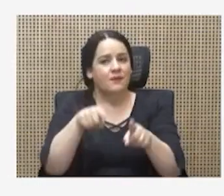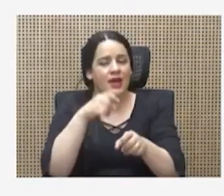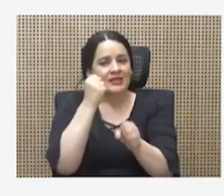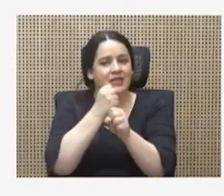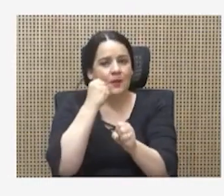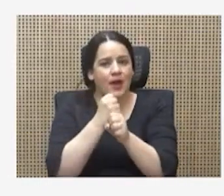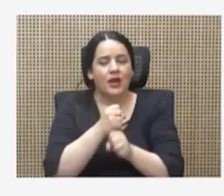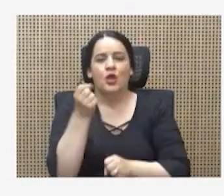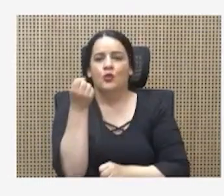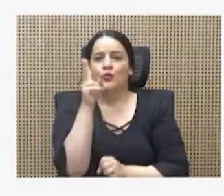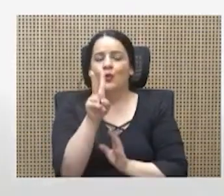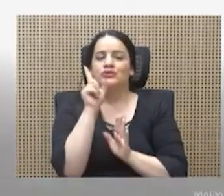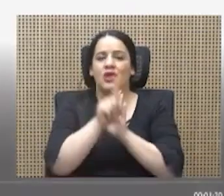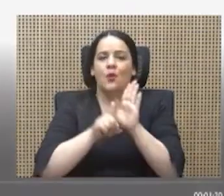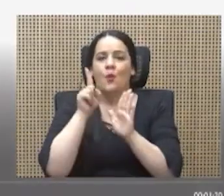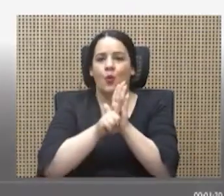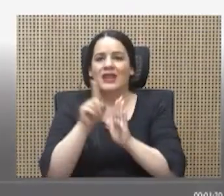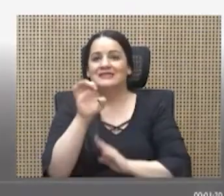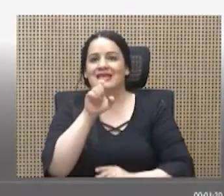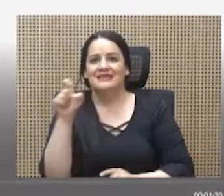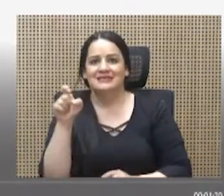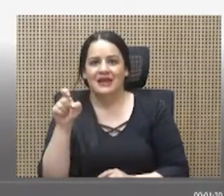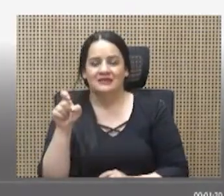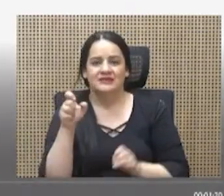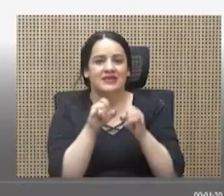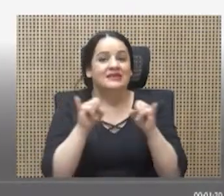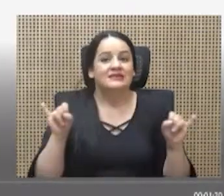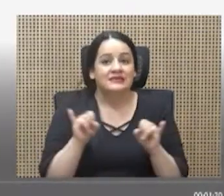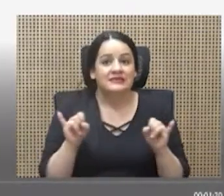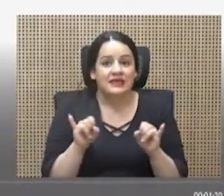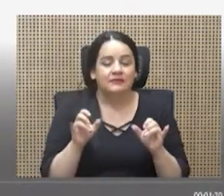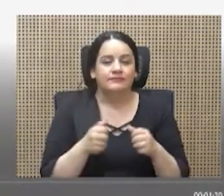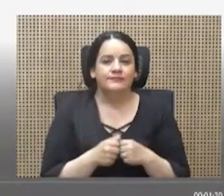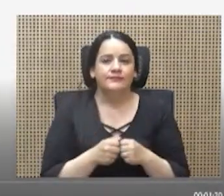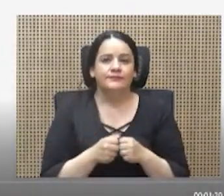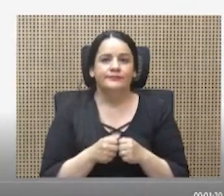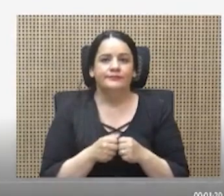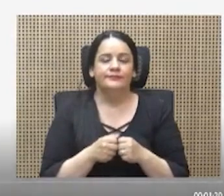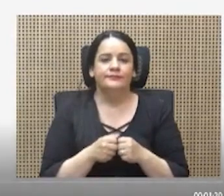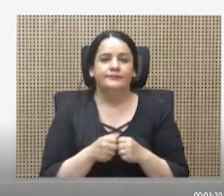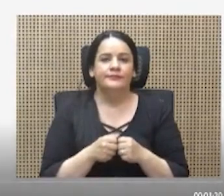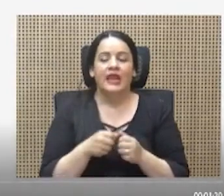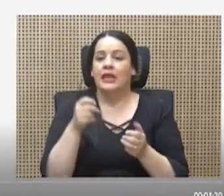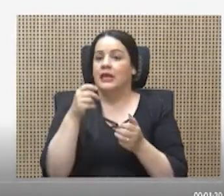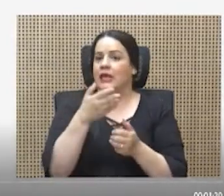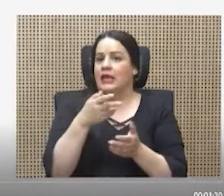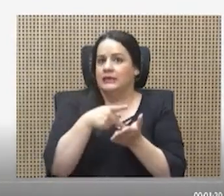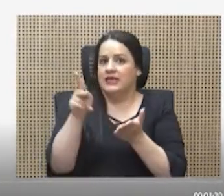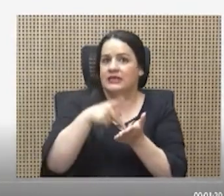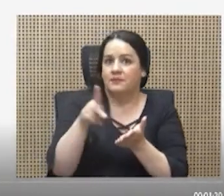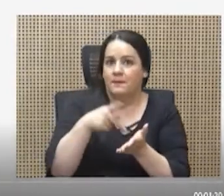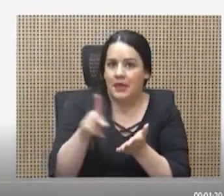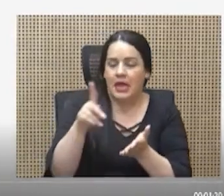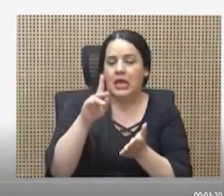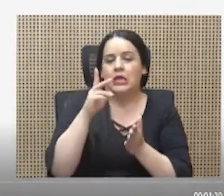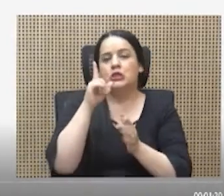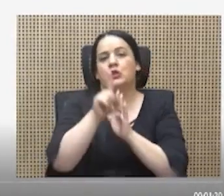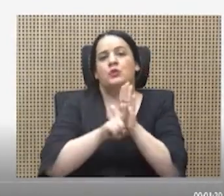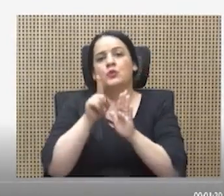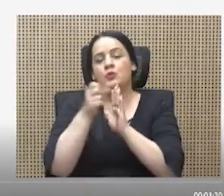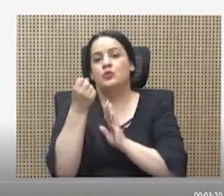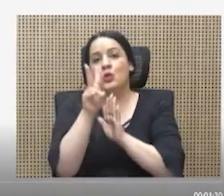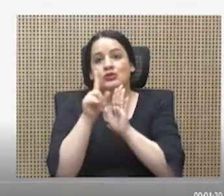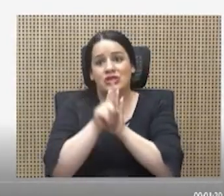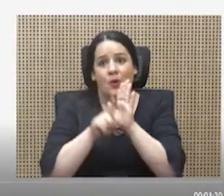horas extras sin que se les reconozcan las horas extras. 12 horas sin que